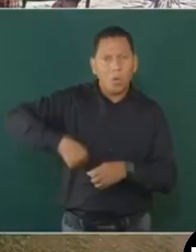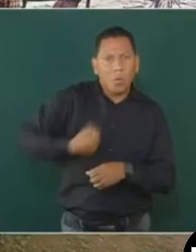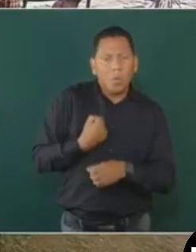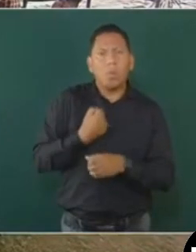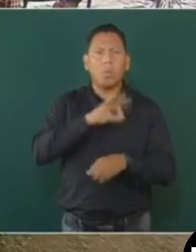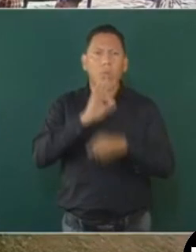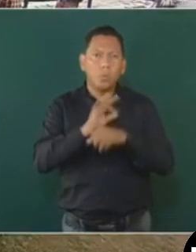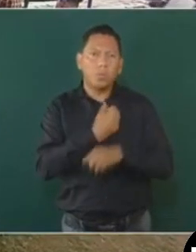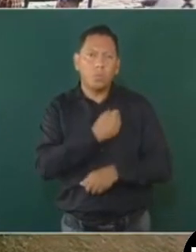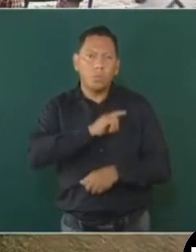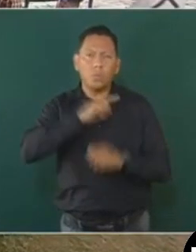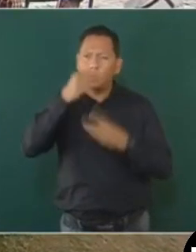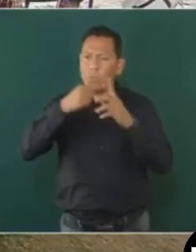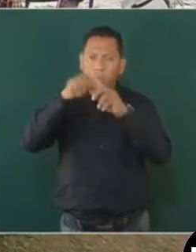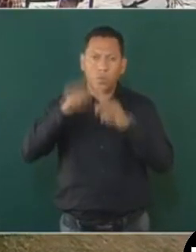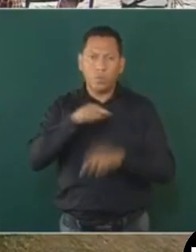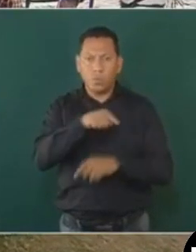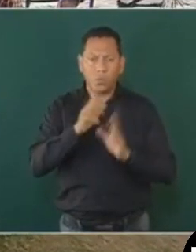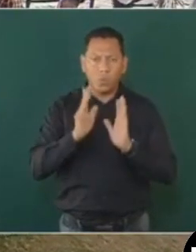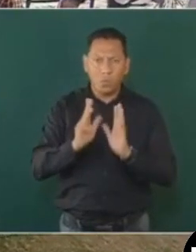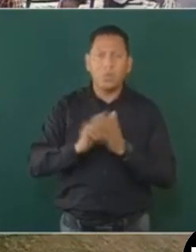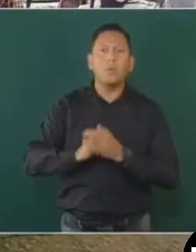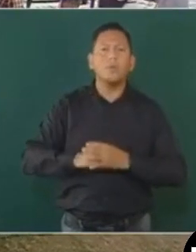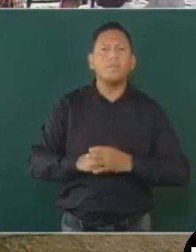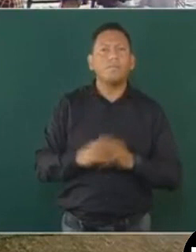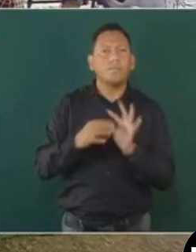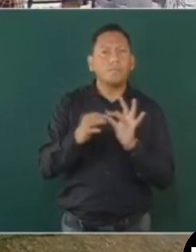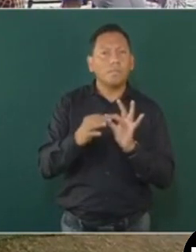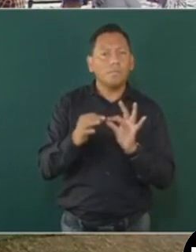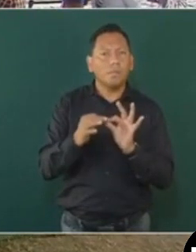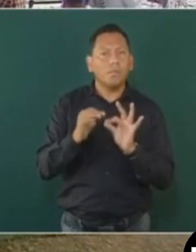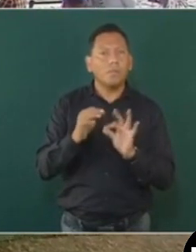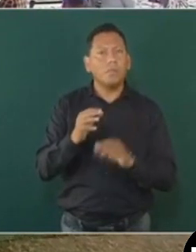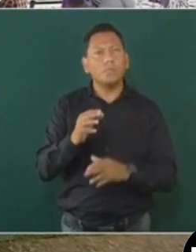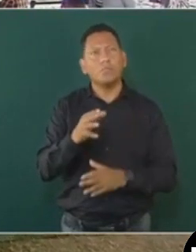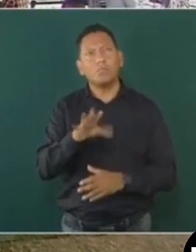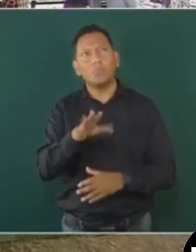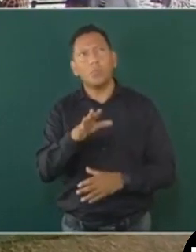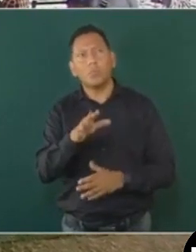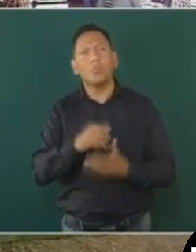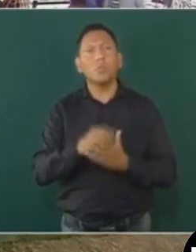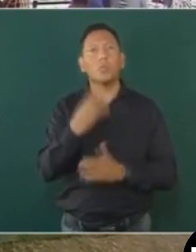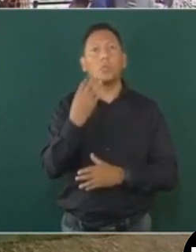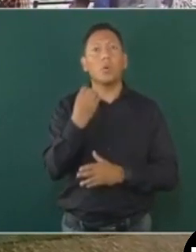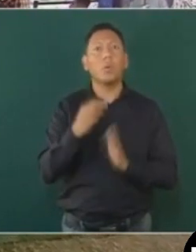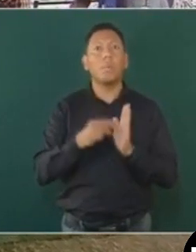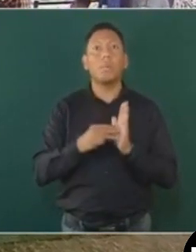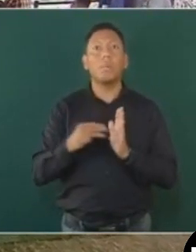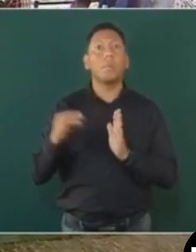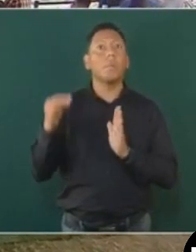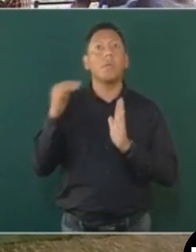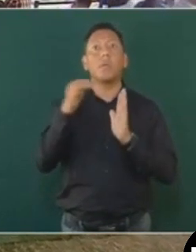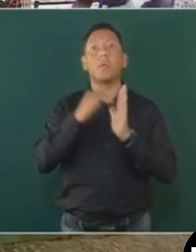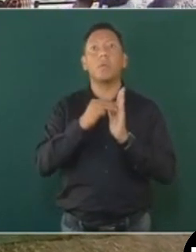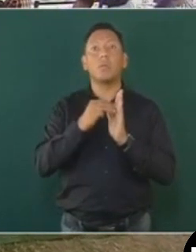gastos médicos mayores, los cuales usted ha esgrimido, aproximadamente suman más de nueve millones de pesos.